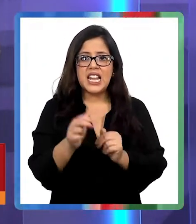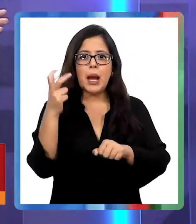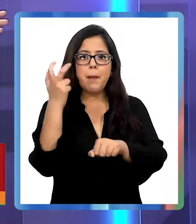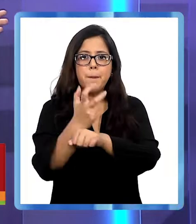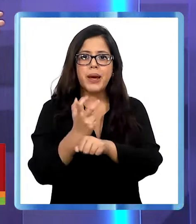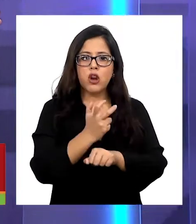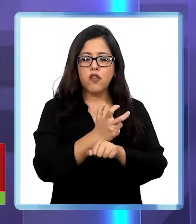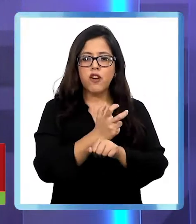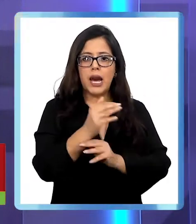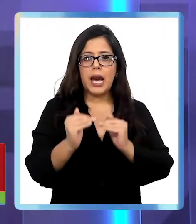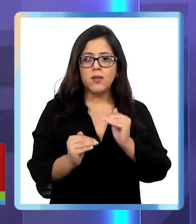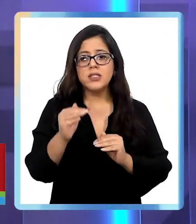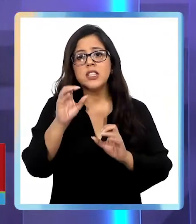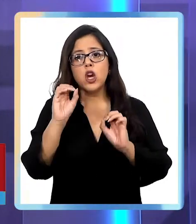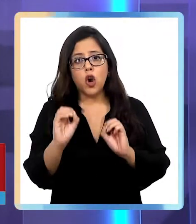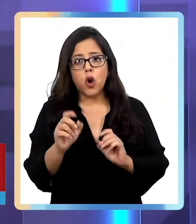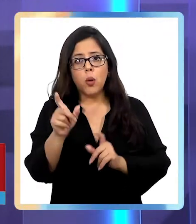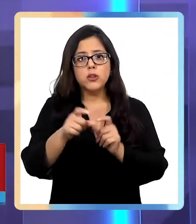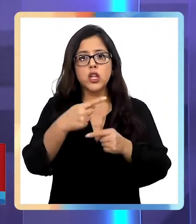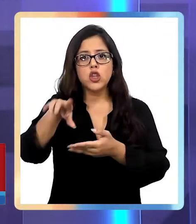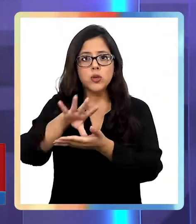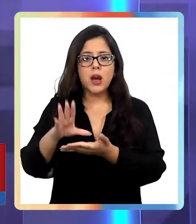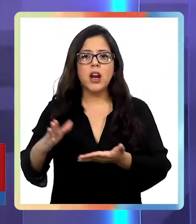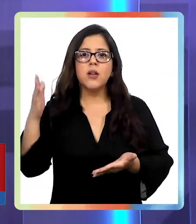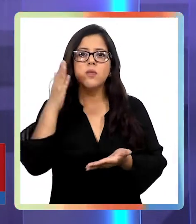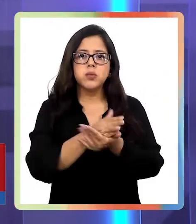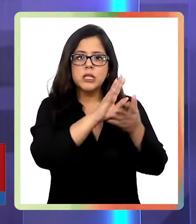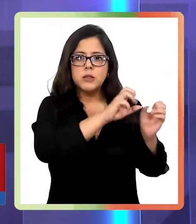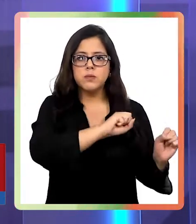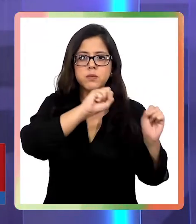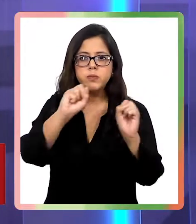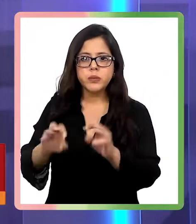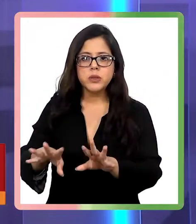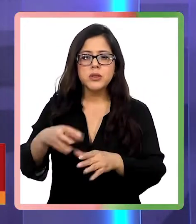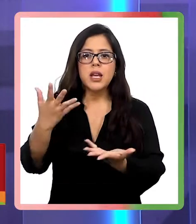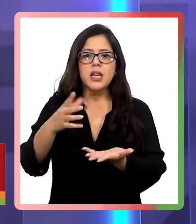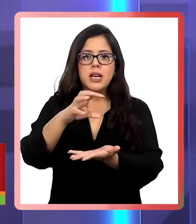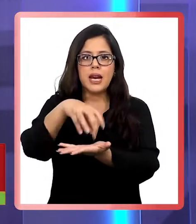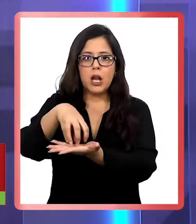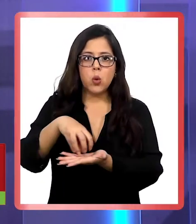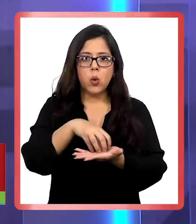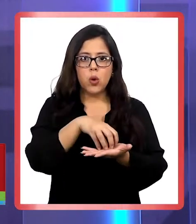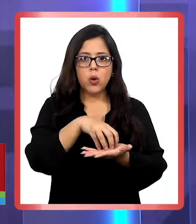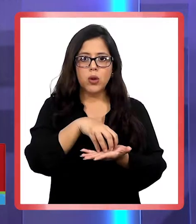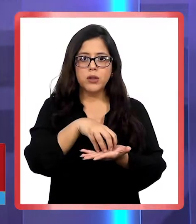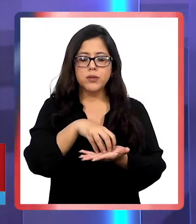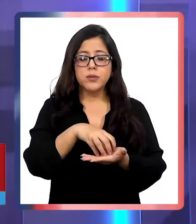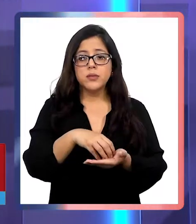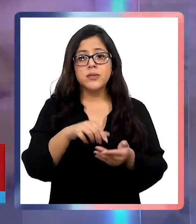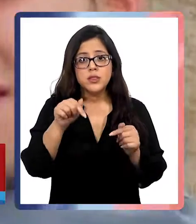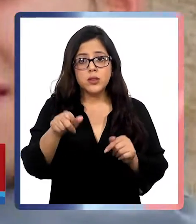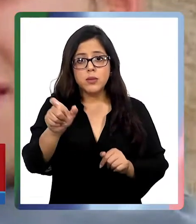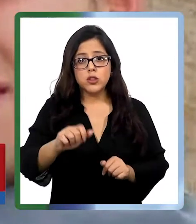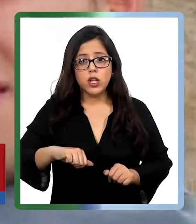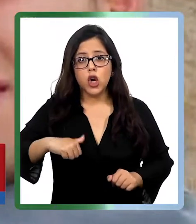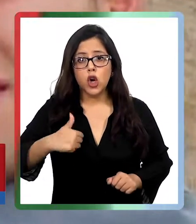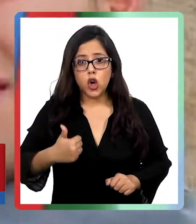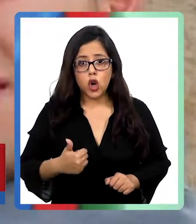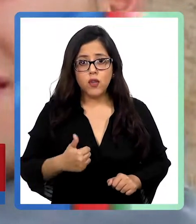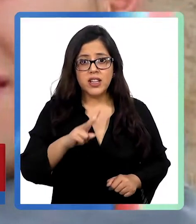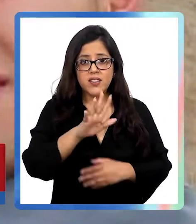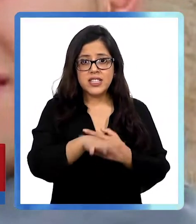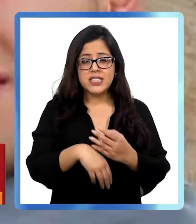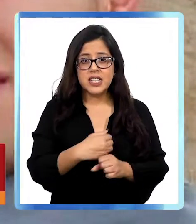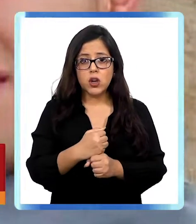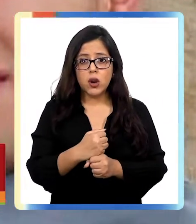para robarles en algunos casos o bien son inmigrantes que exigen ser llevados a distintos lugares del país. Esta vez, un joven conductor